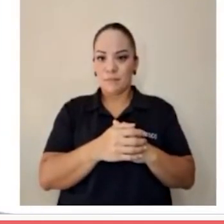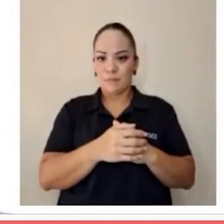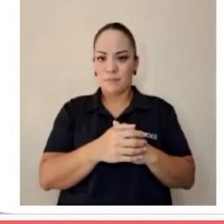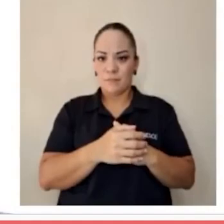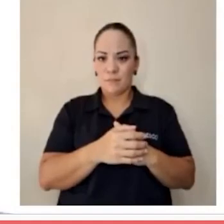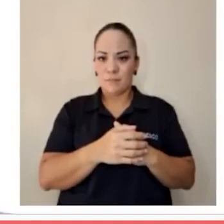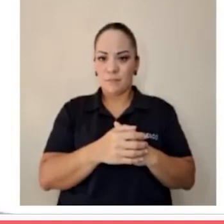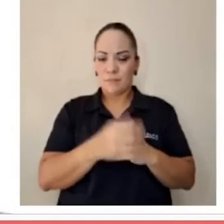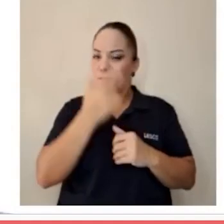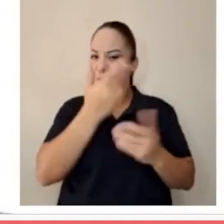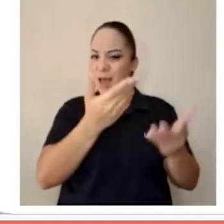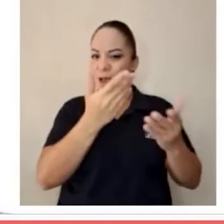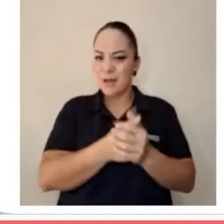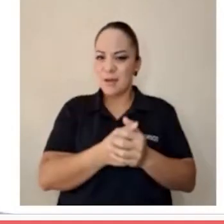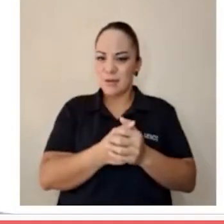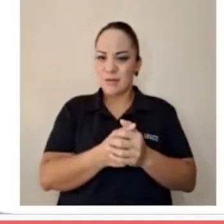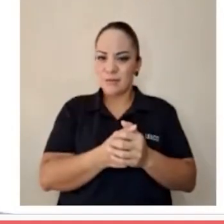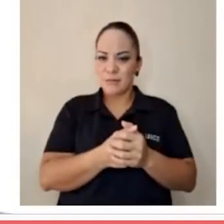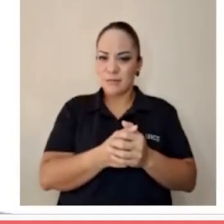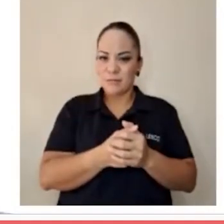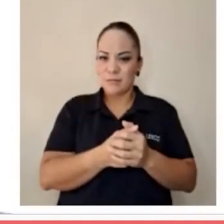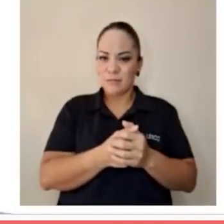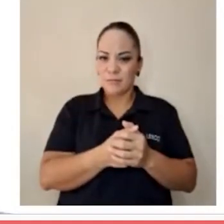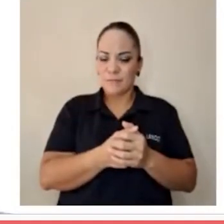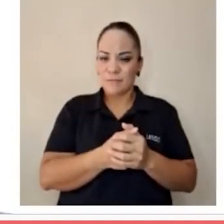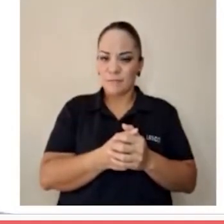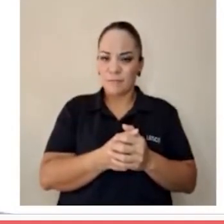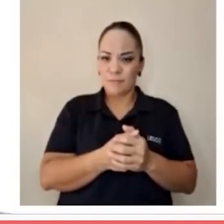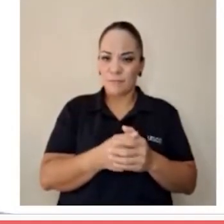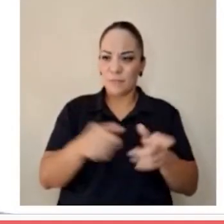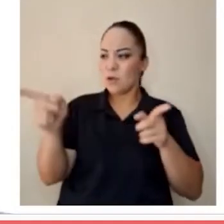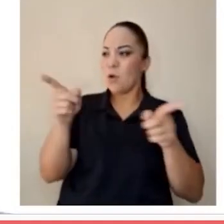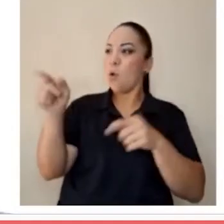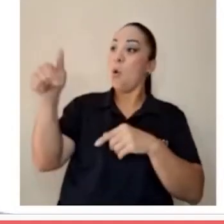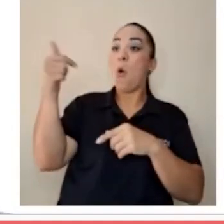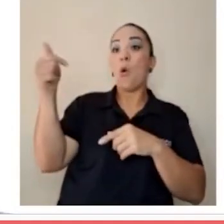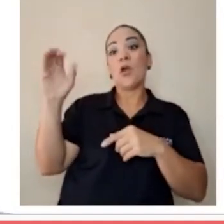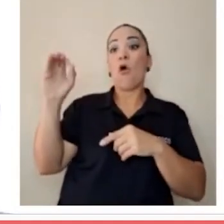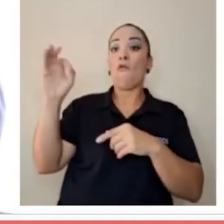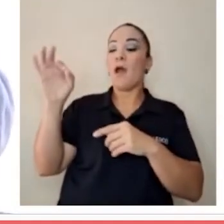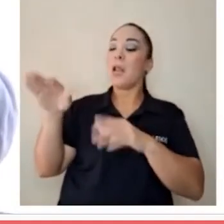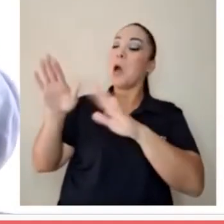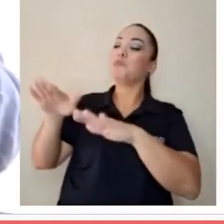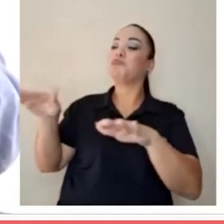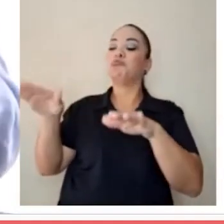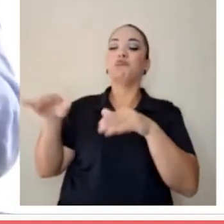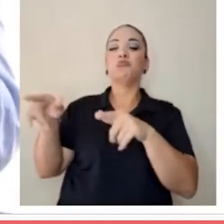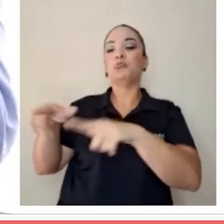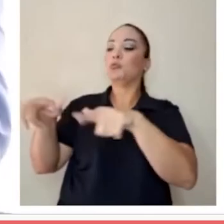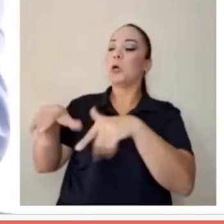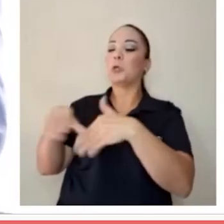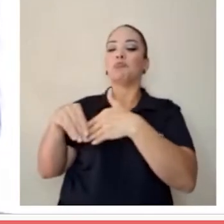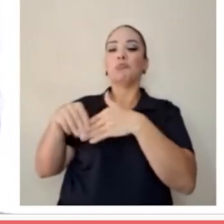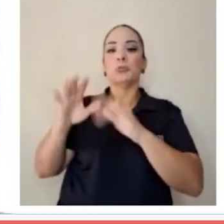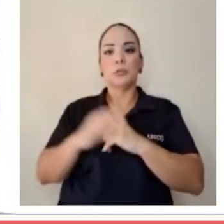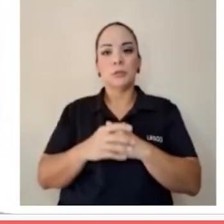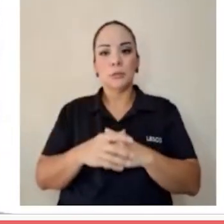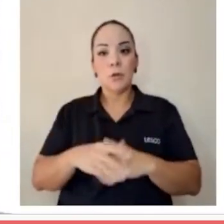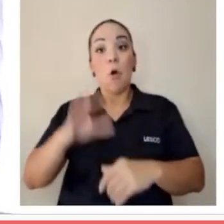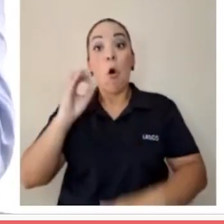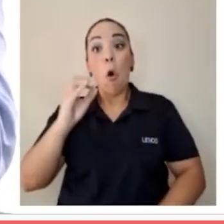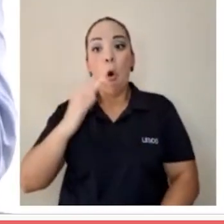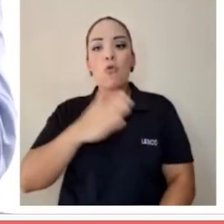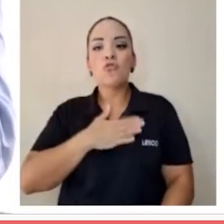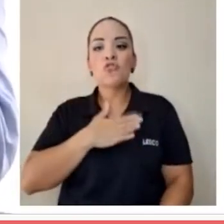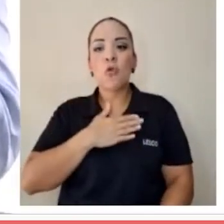¿qué es más criminal? Eso o que el presidente les diga viéndoles a